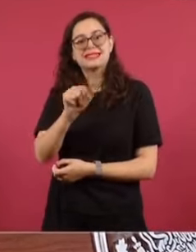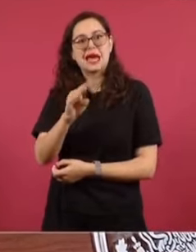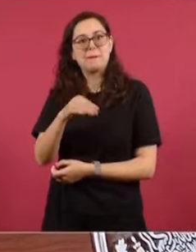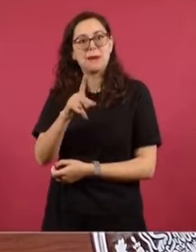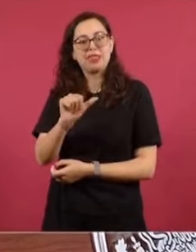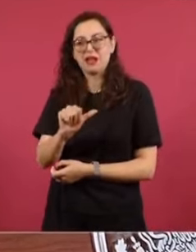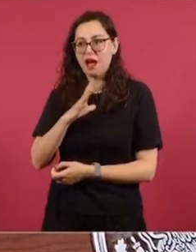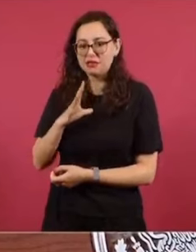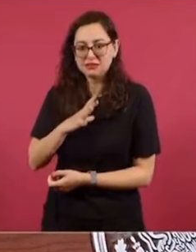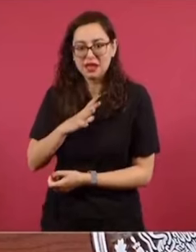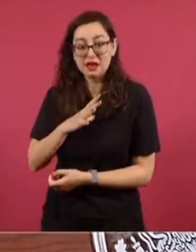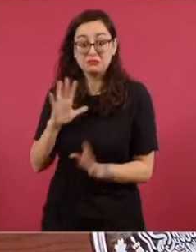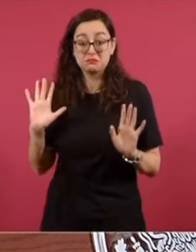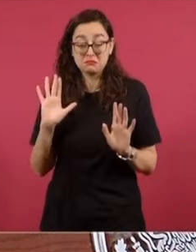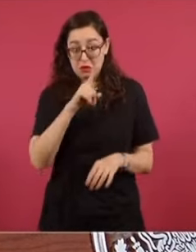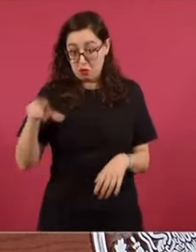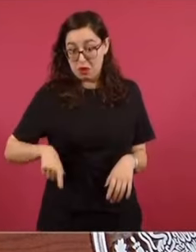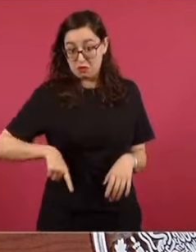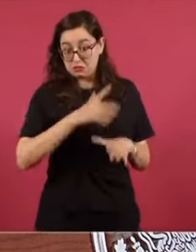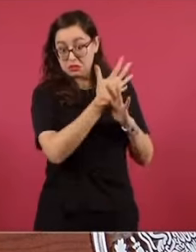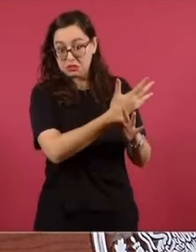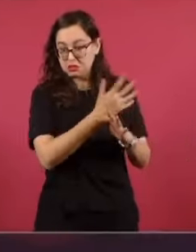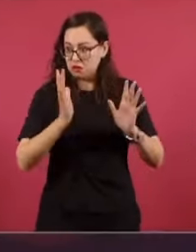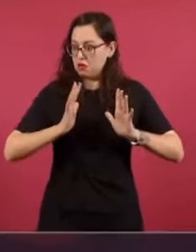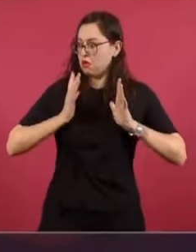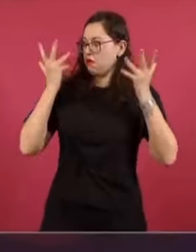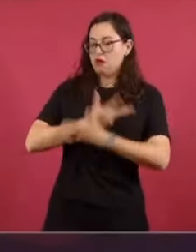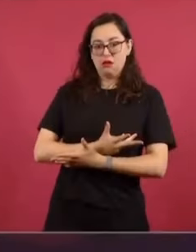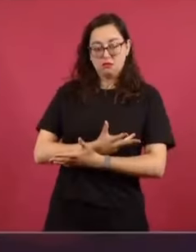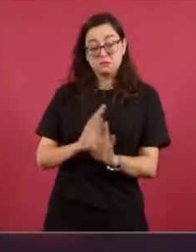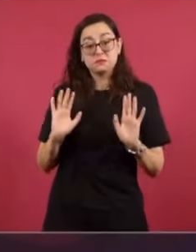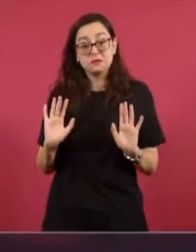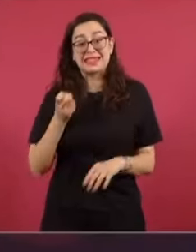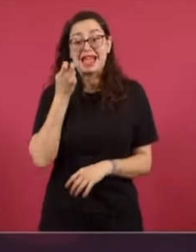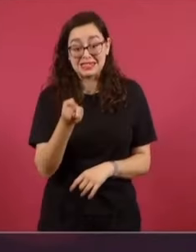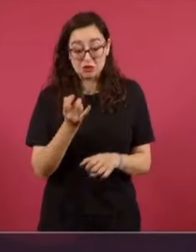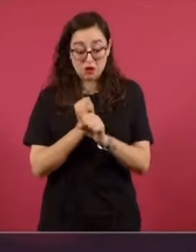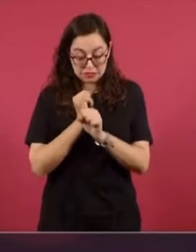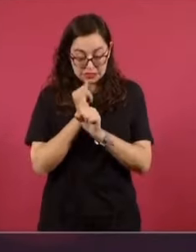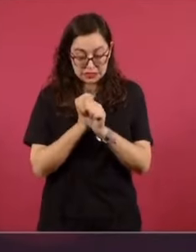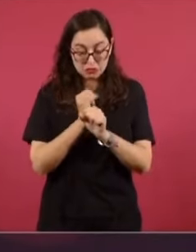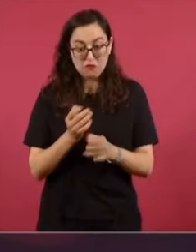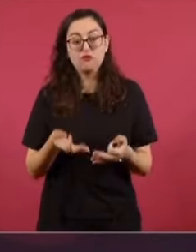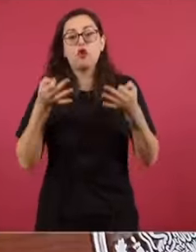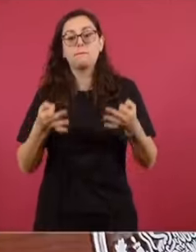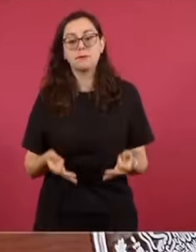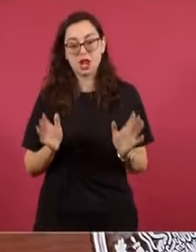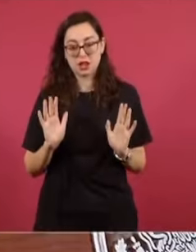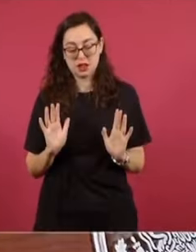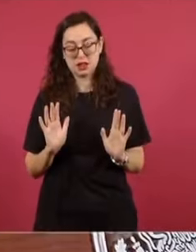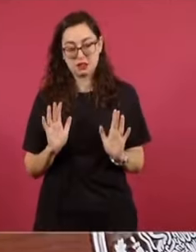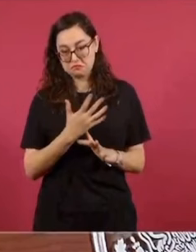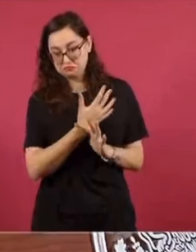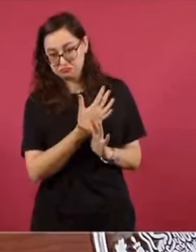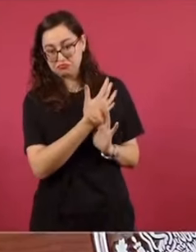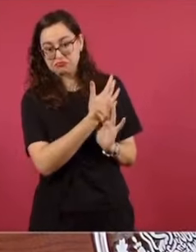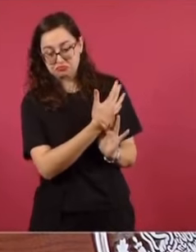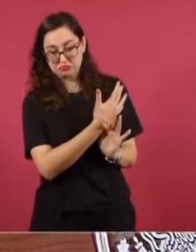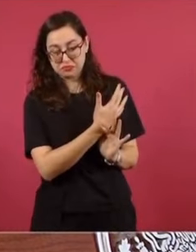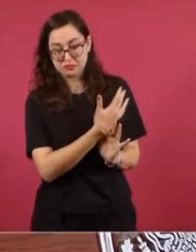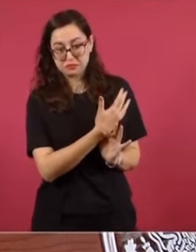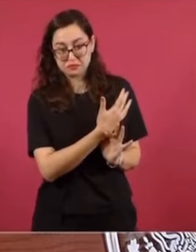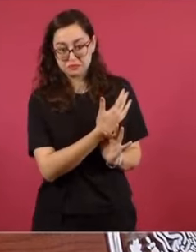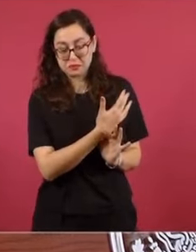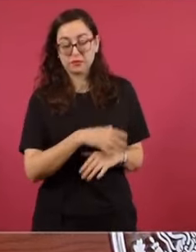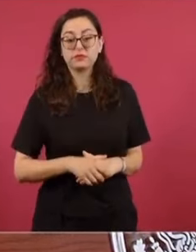conoce, vamos a decir, formalmente en la investigación que se haciendo, se está llevando a cabo la Fiscalía